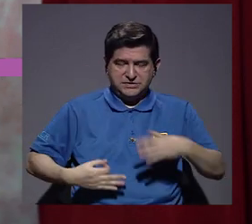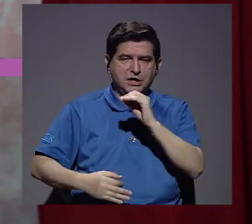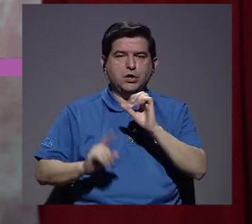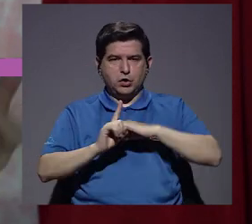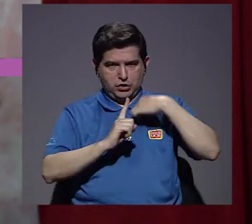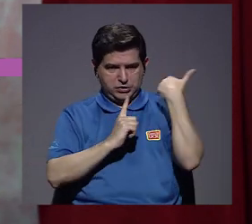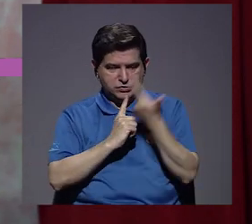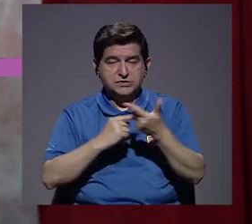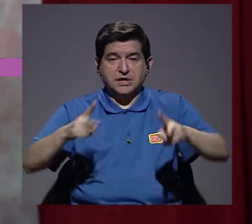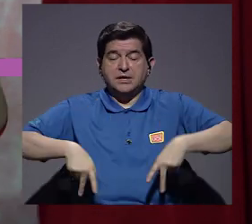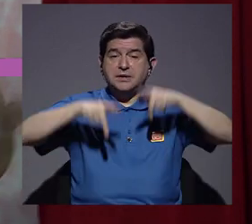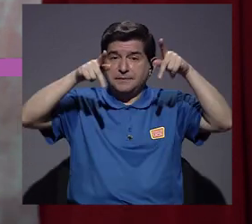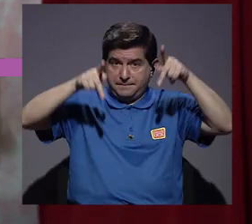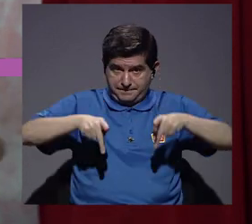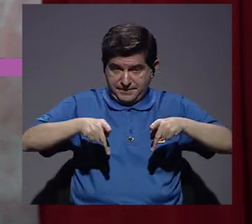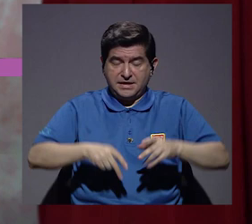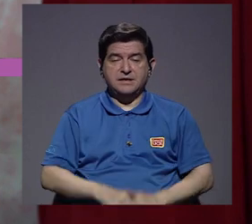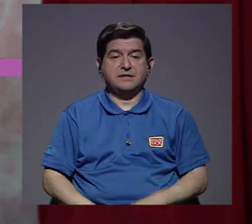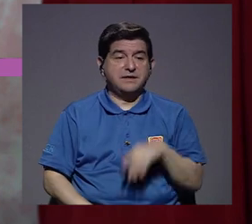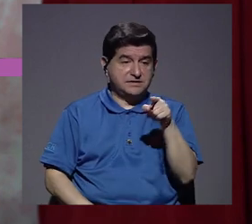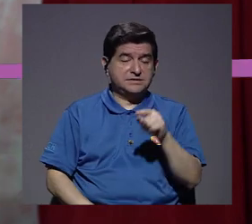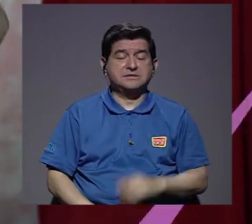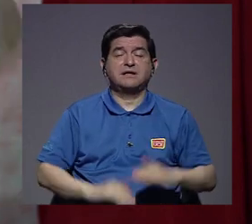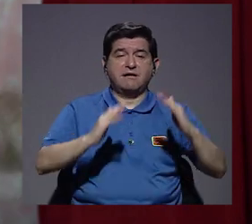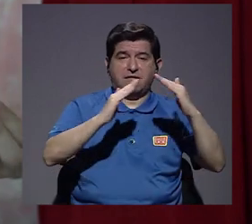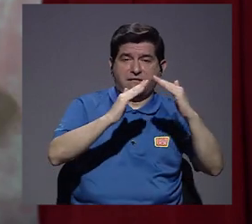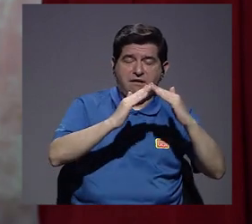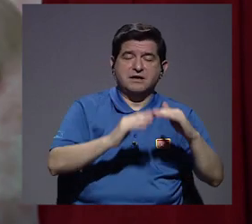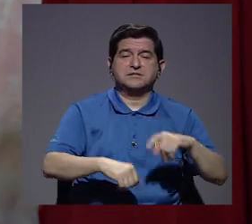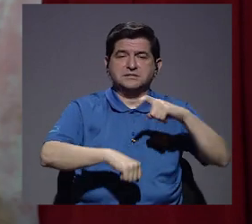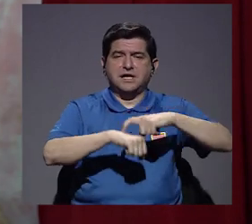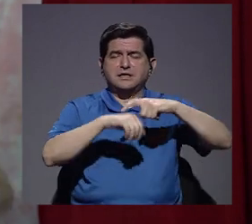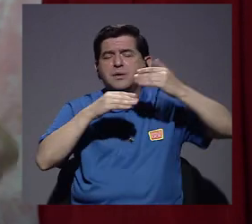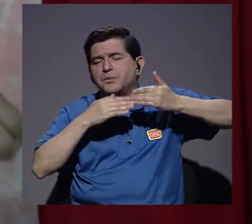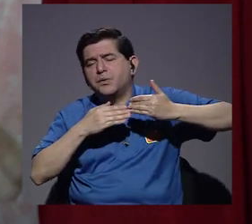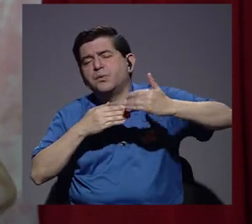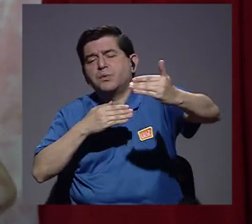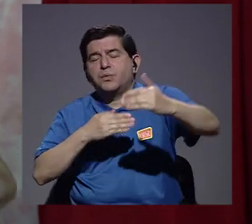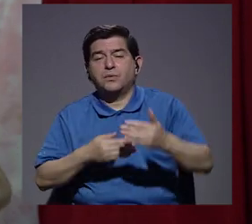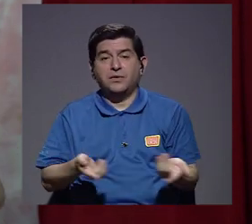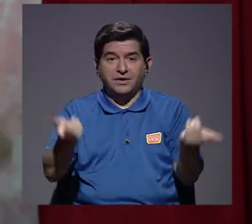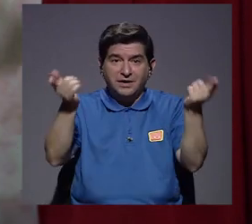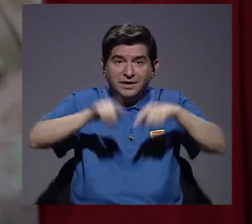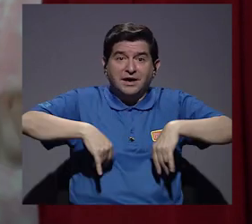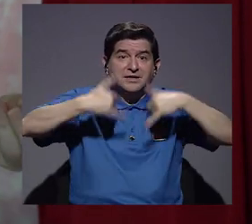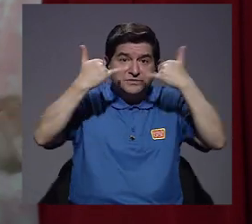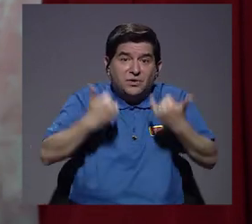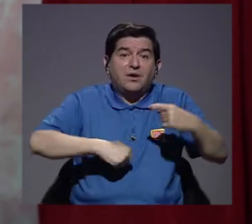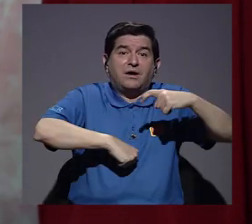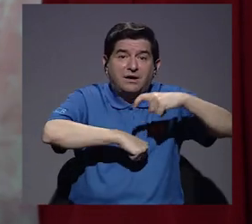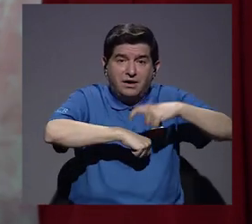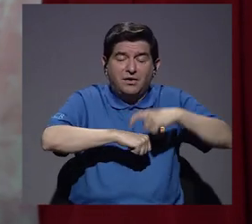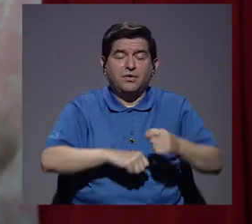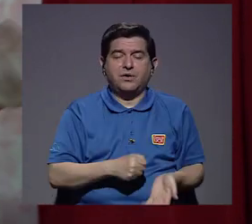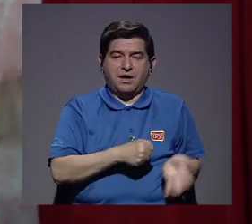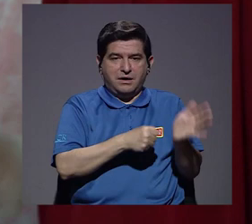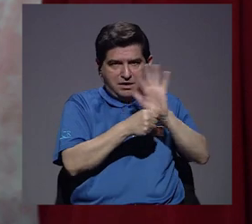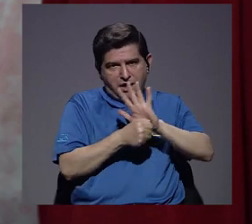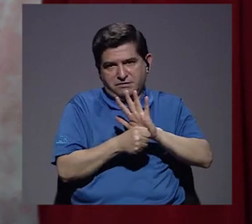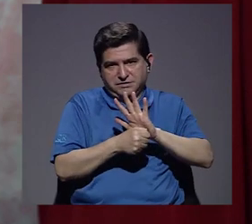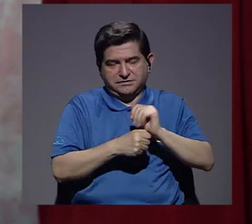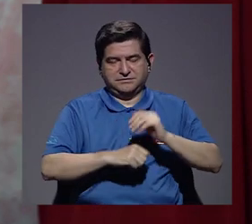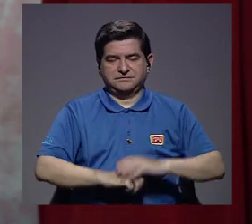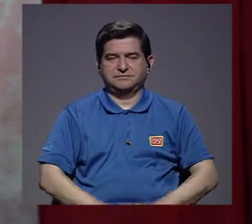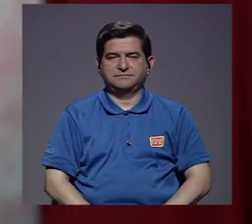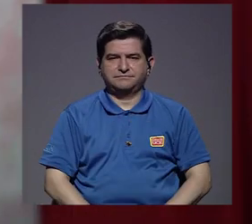físico y social en la vida de las personas que viven en casa durante tiempos prolongados, como es el caso de estos momentos con